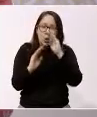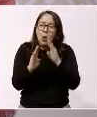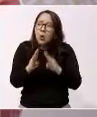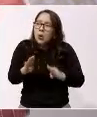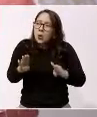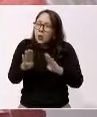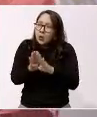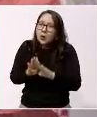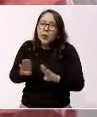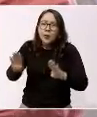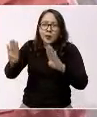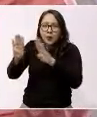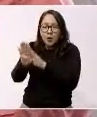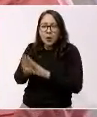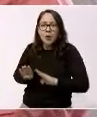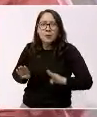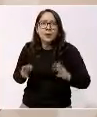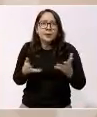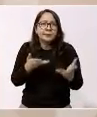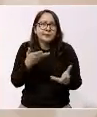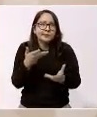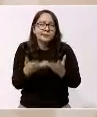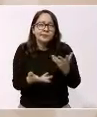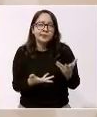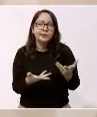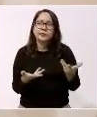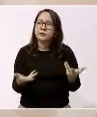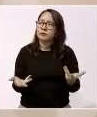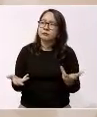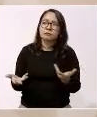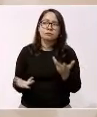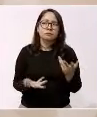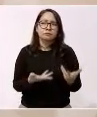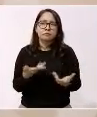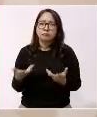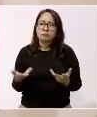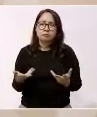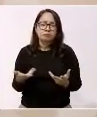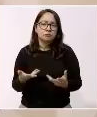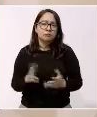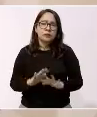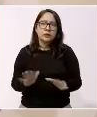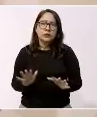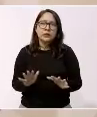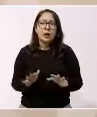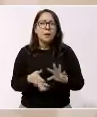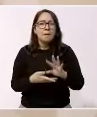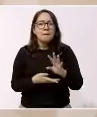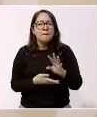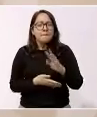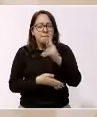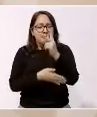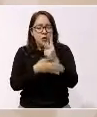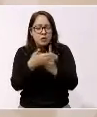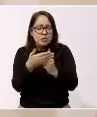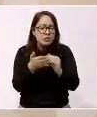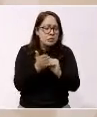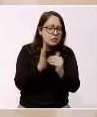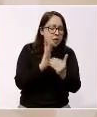ayudamos ampliando el programa de fertilizantes,